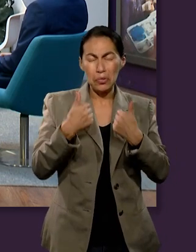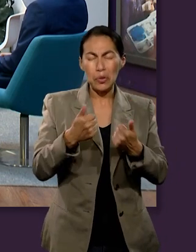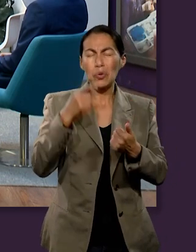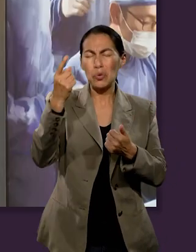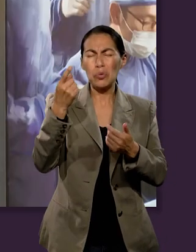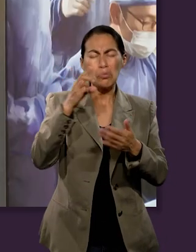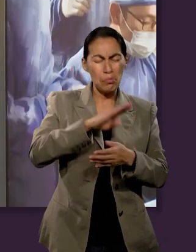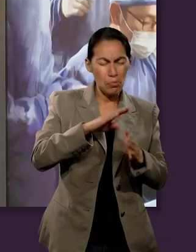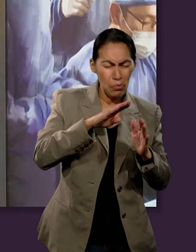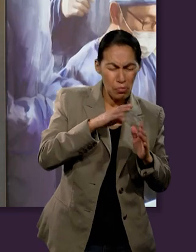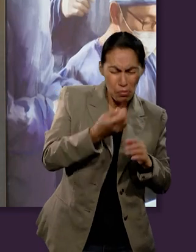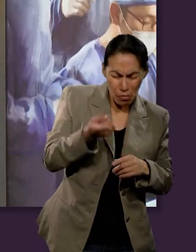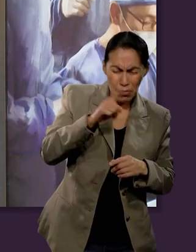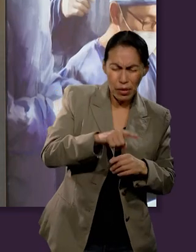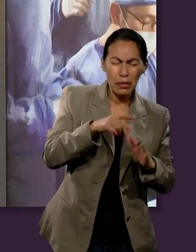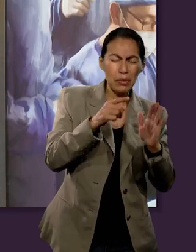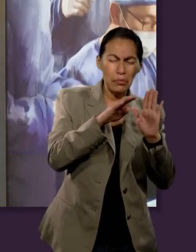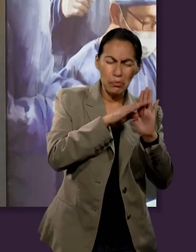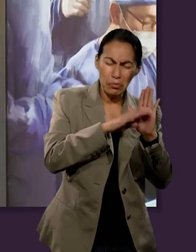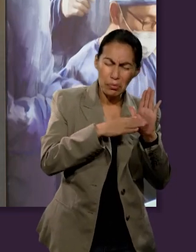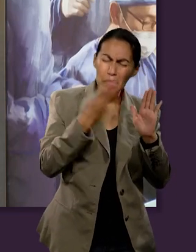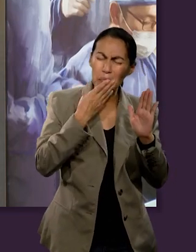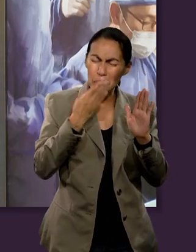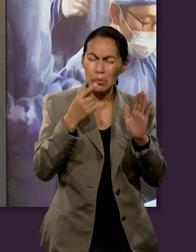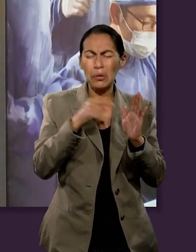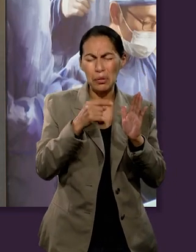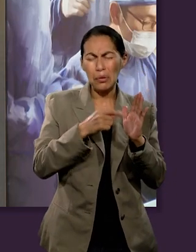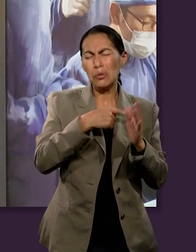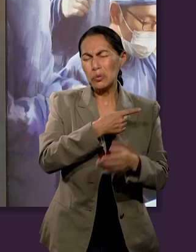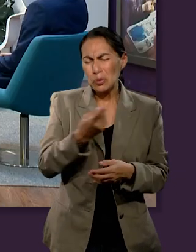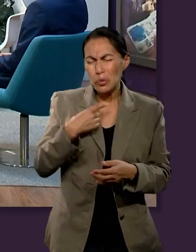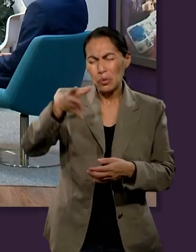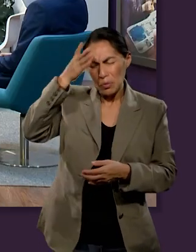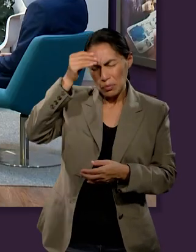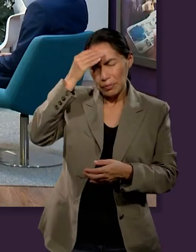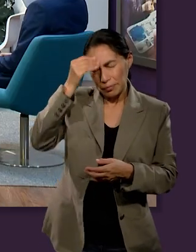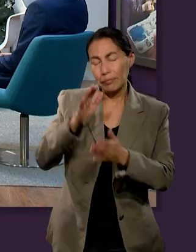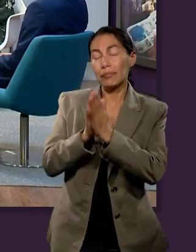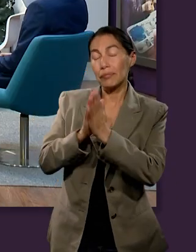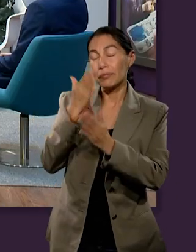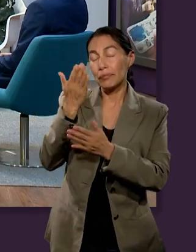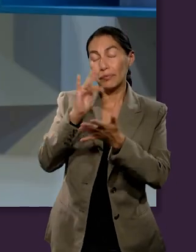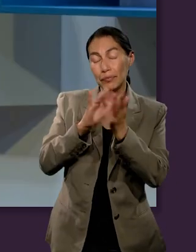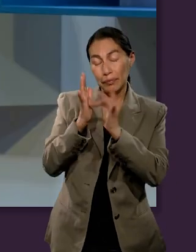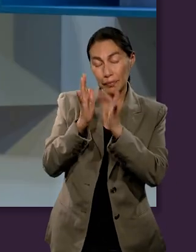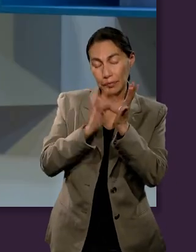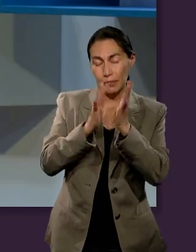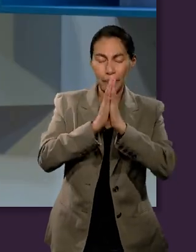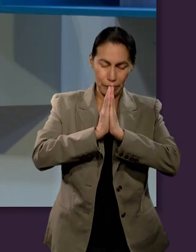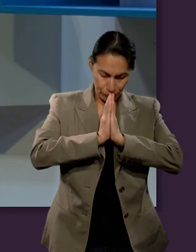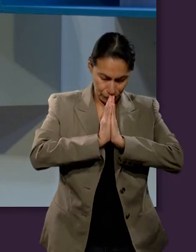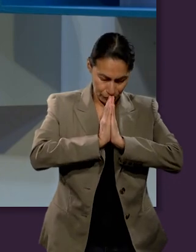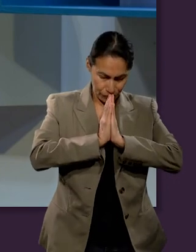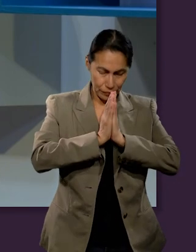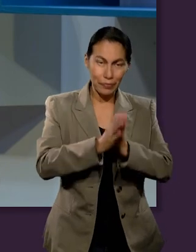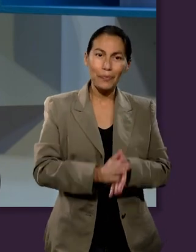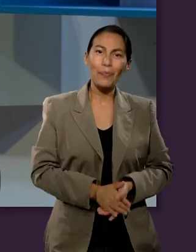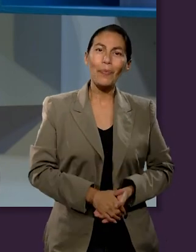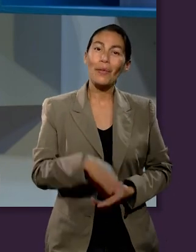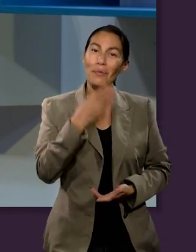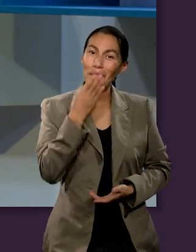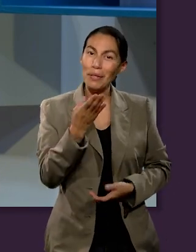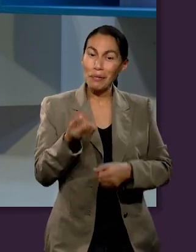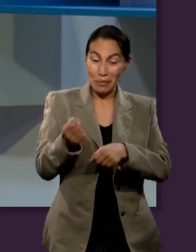tú nos has dicho y que tú nos has mandado para que podamos hacer y aprender. Todo esto lo pido en el nombre de Jesús. Amén. Muy bien, durante esta semana